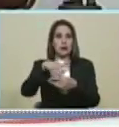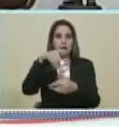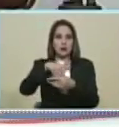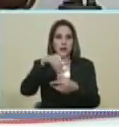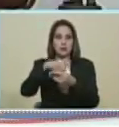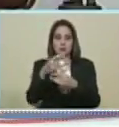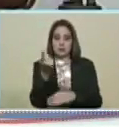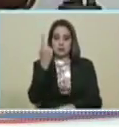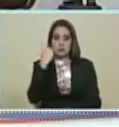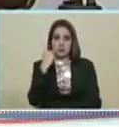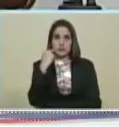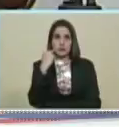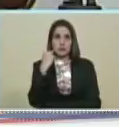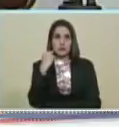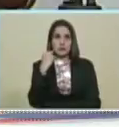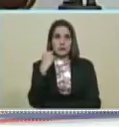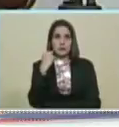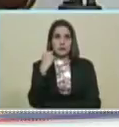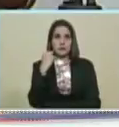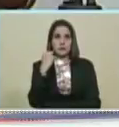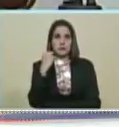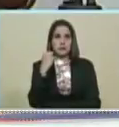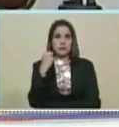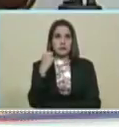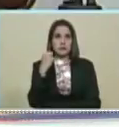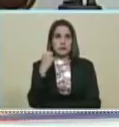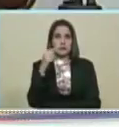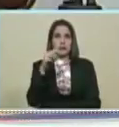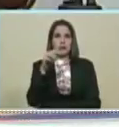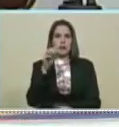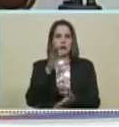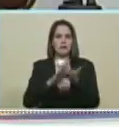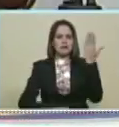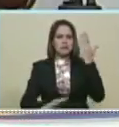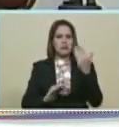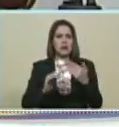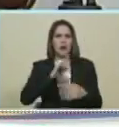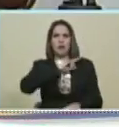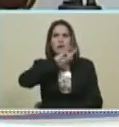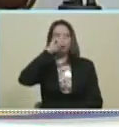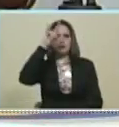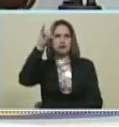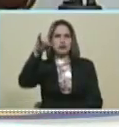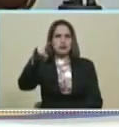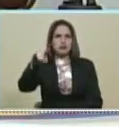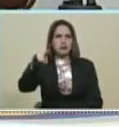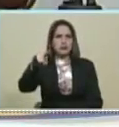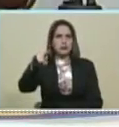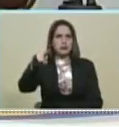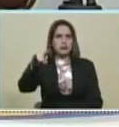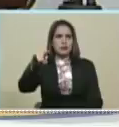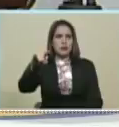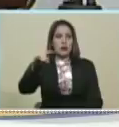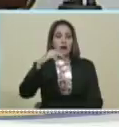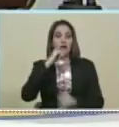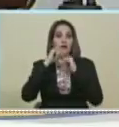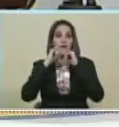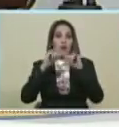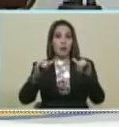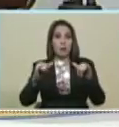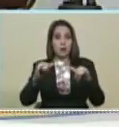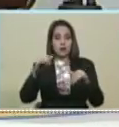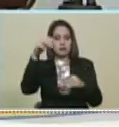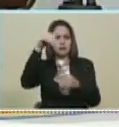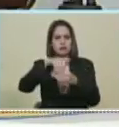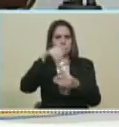cuando... ...iba saliendo ya de... ...Argelia... ...fui informado que el